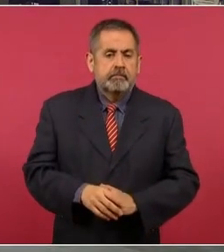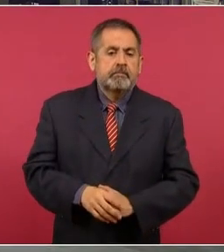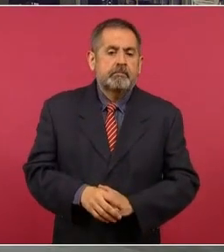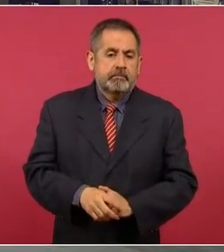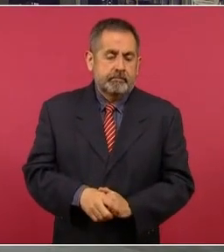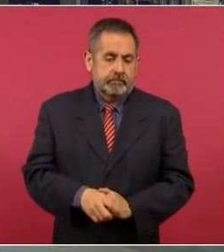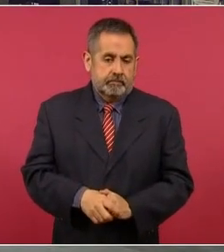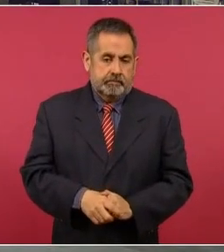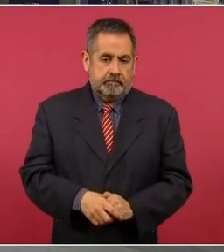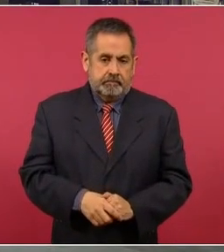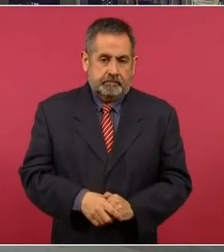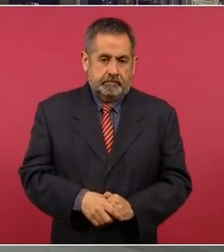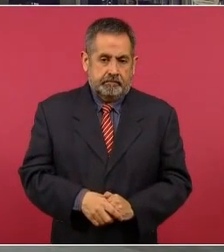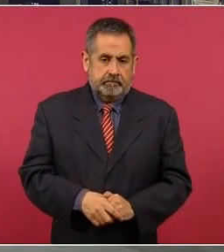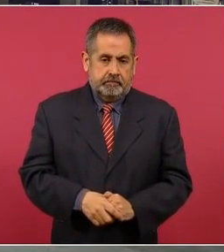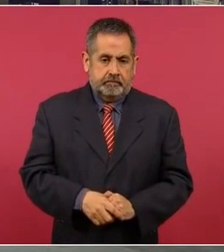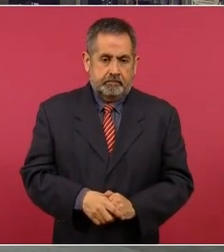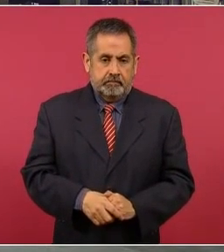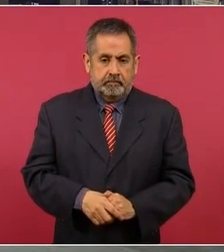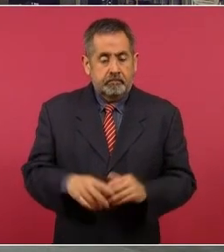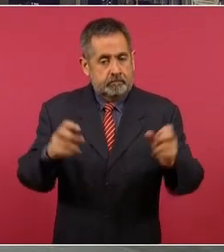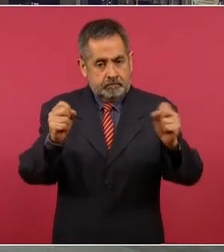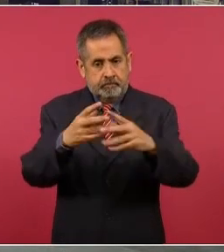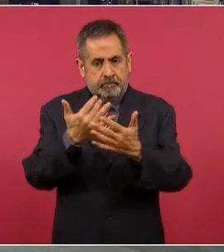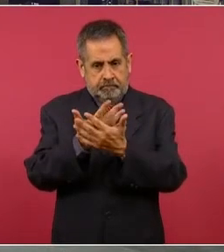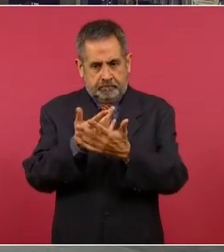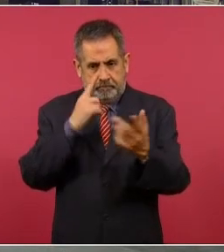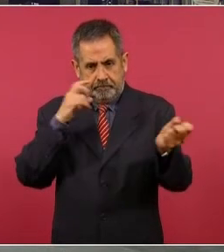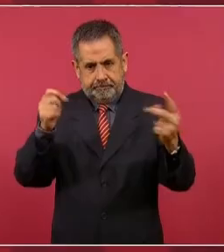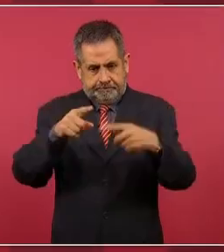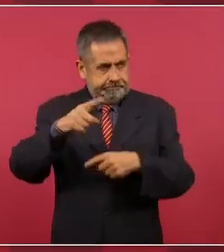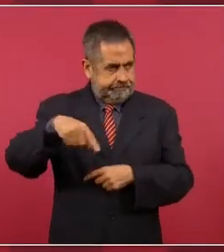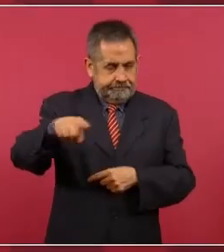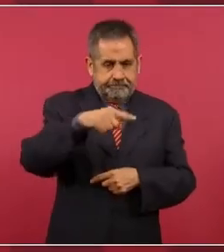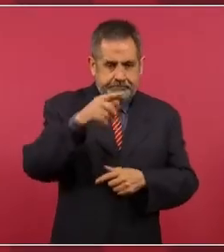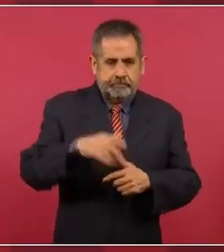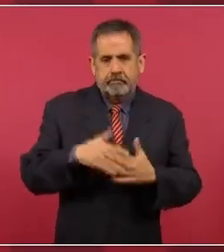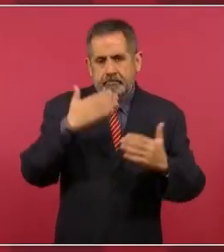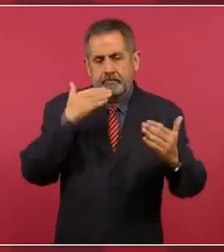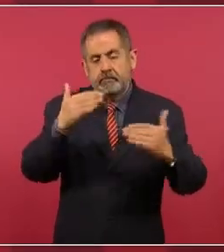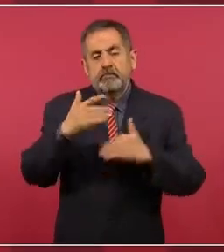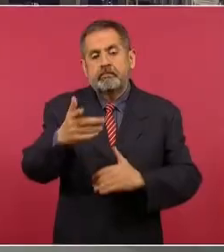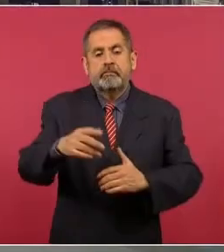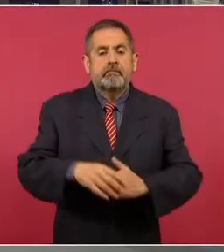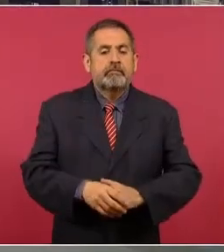ahí les esperamos a todos. Muy bien, vamos.